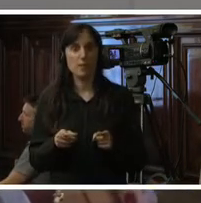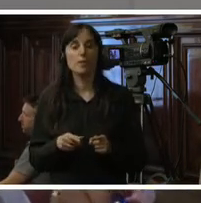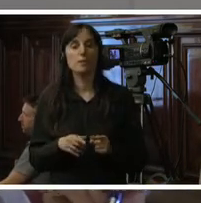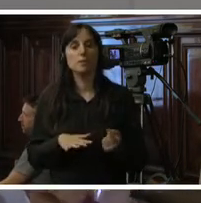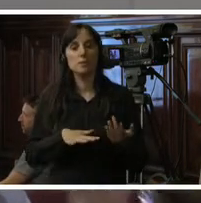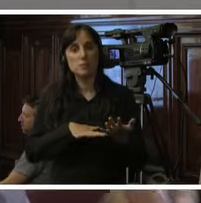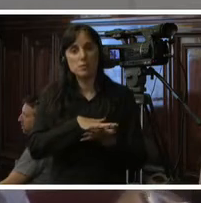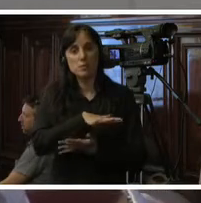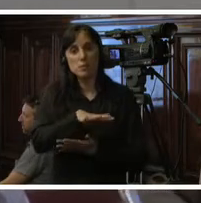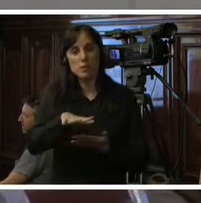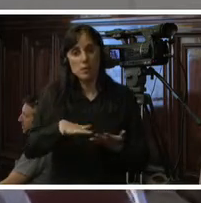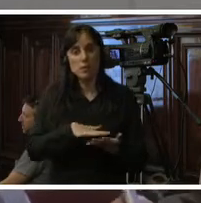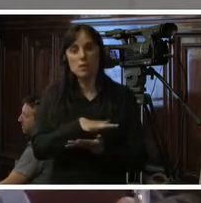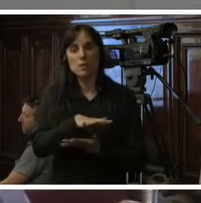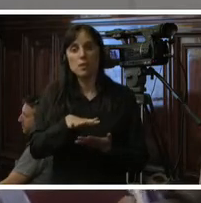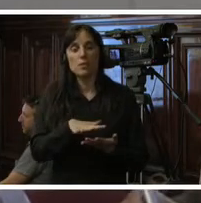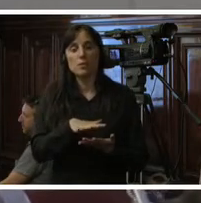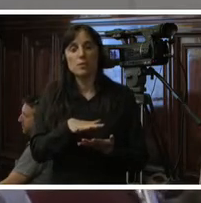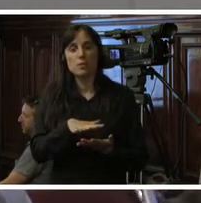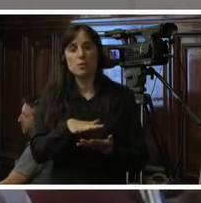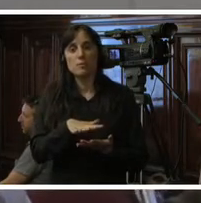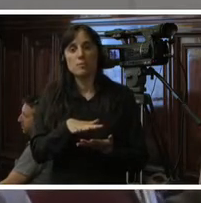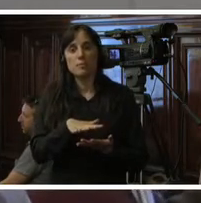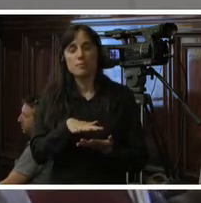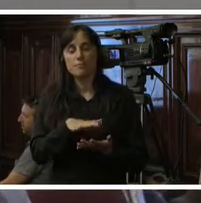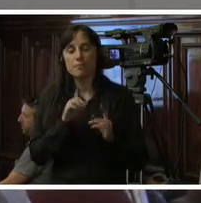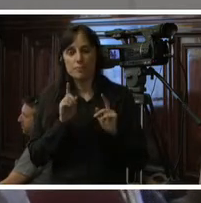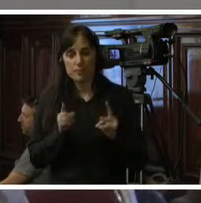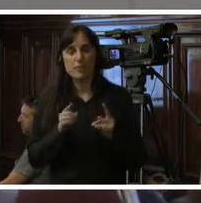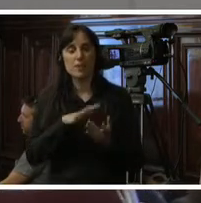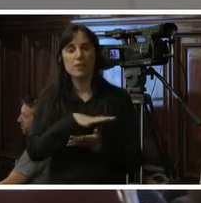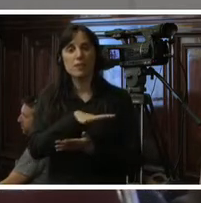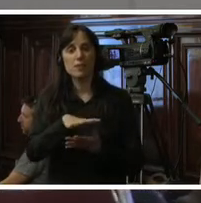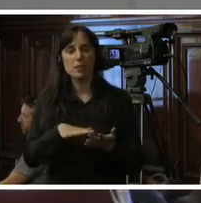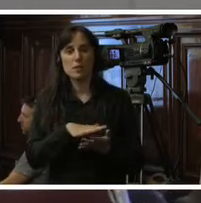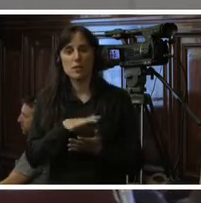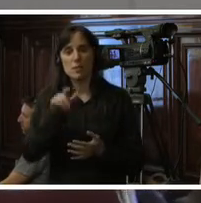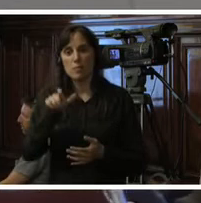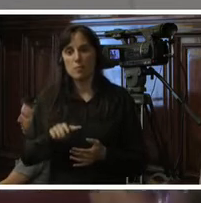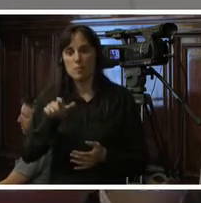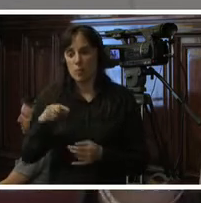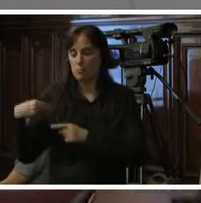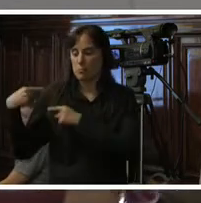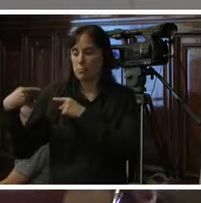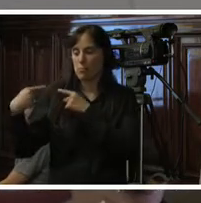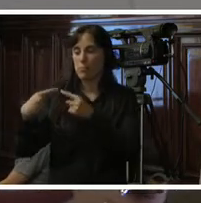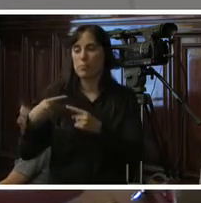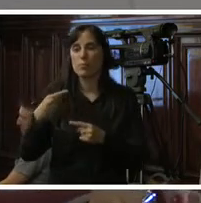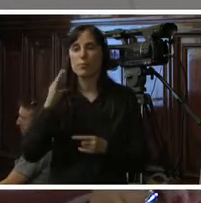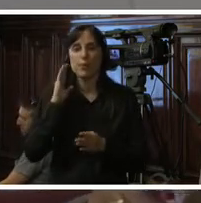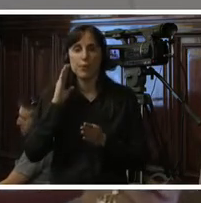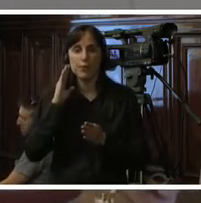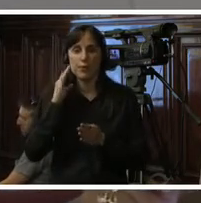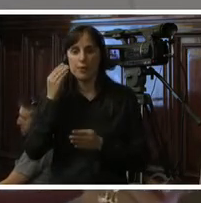las situaciones de los afrodescendientes los aborígenes las mujeres